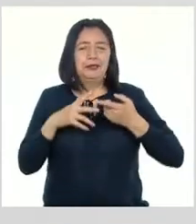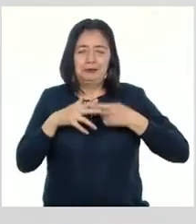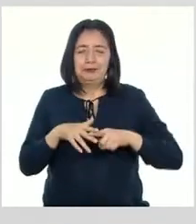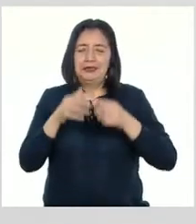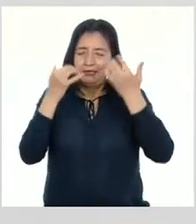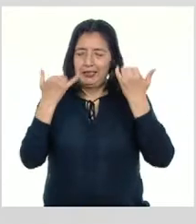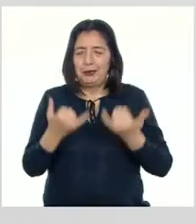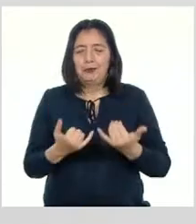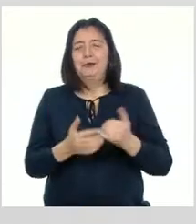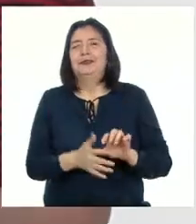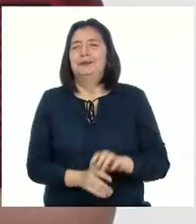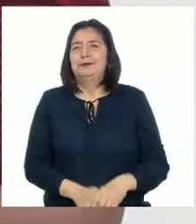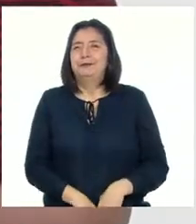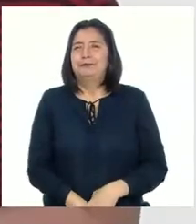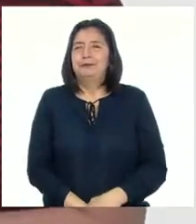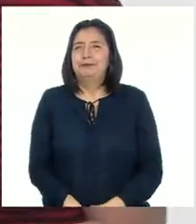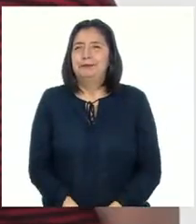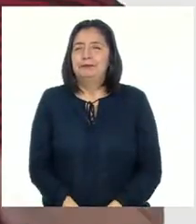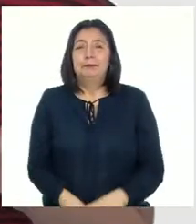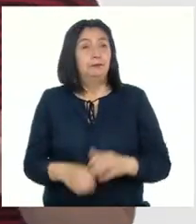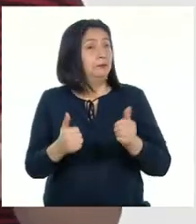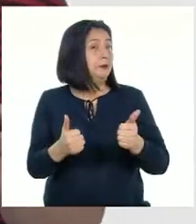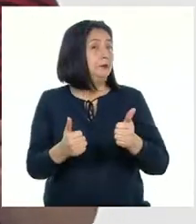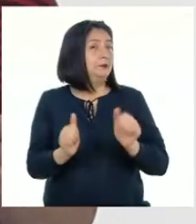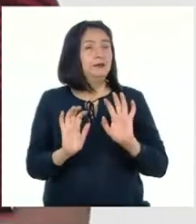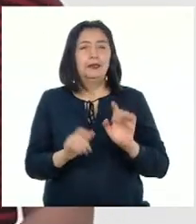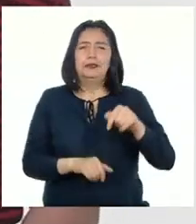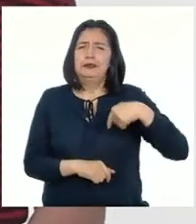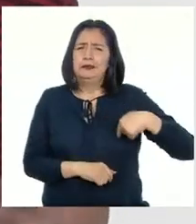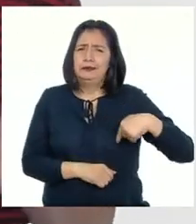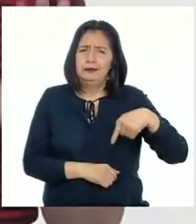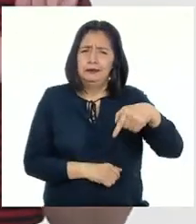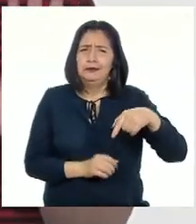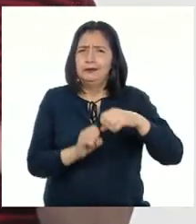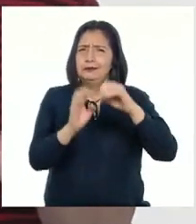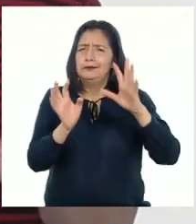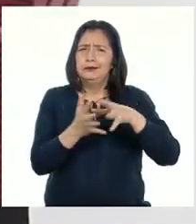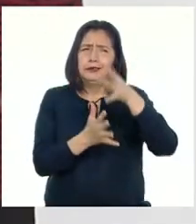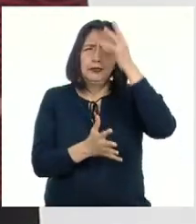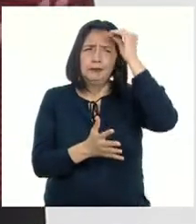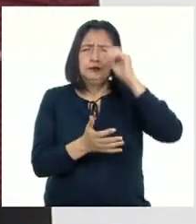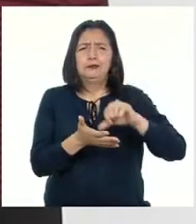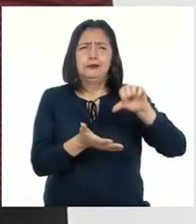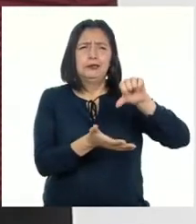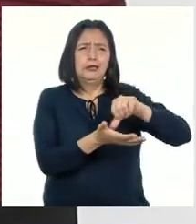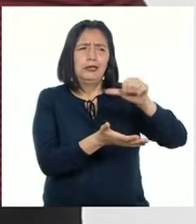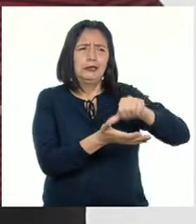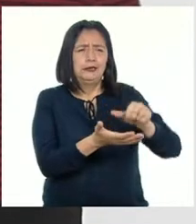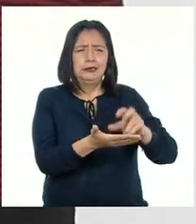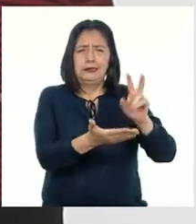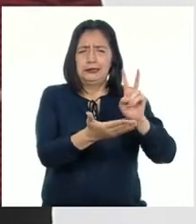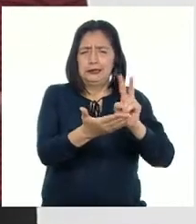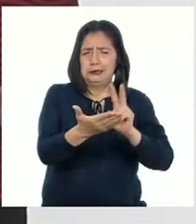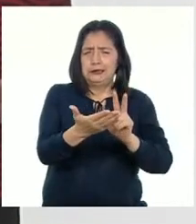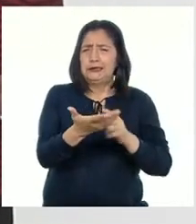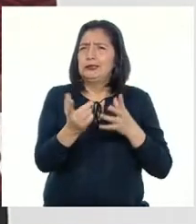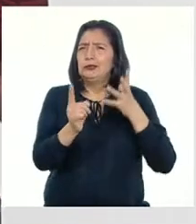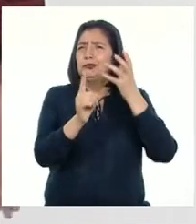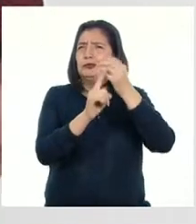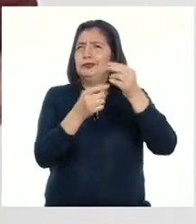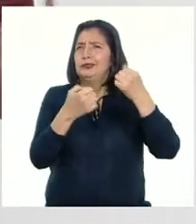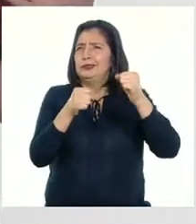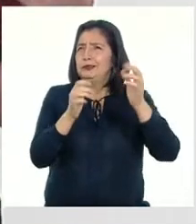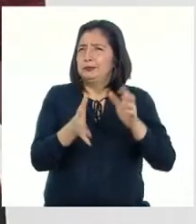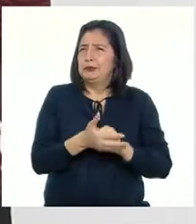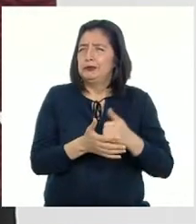comienza ahora Muy bien Estos días estamos aprendiendo sobre las artes, la literatura y los logros de nuestros